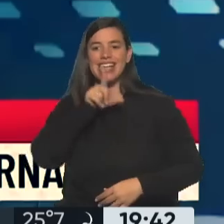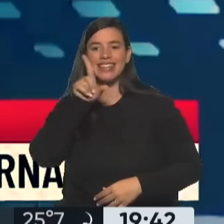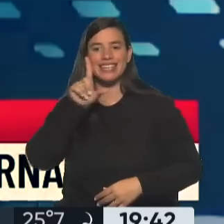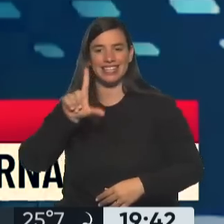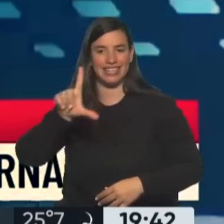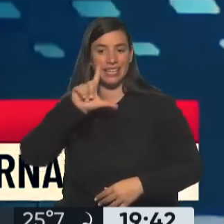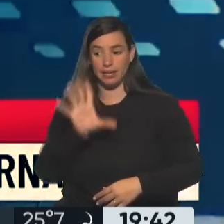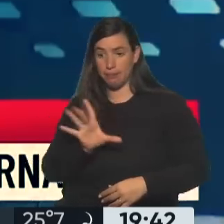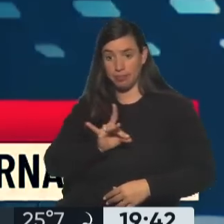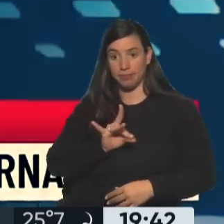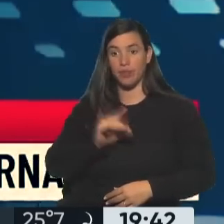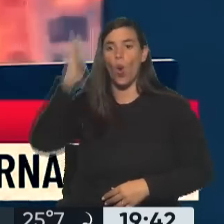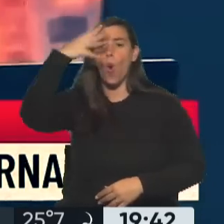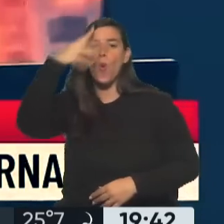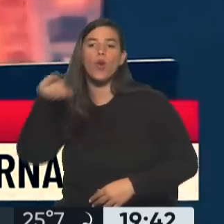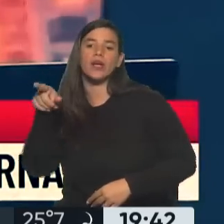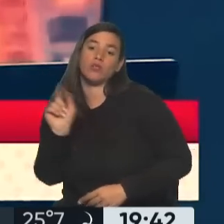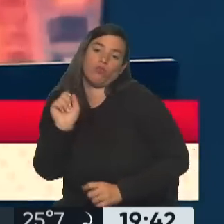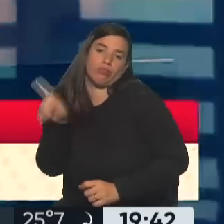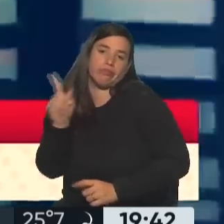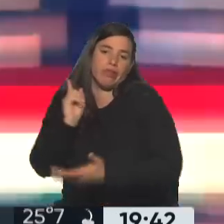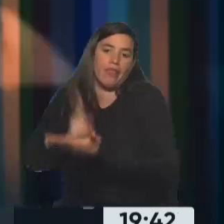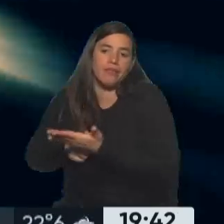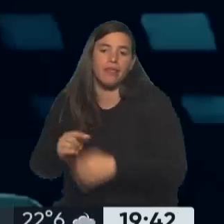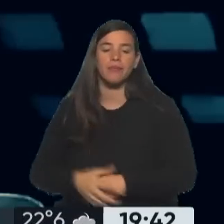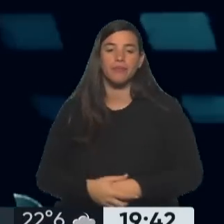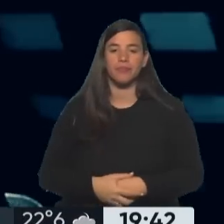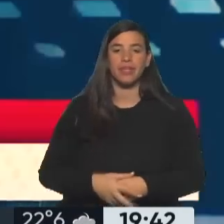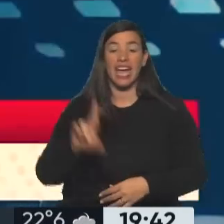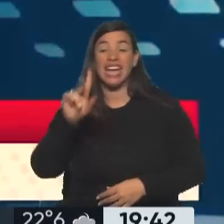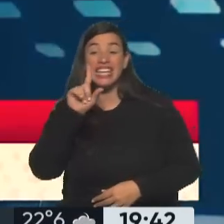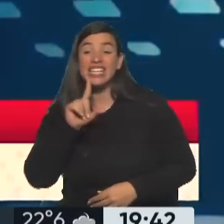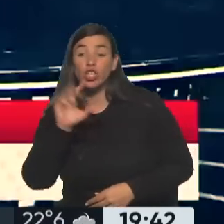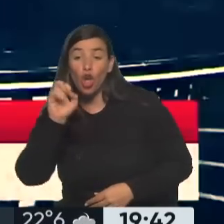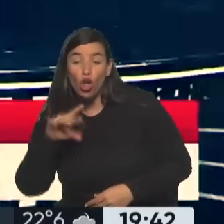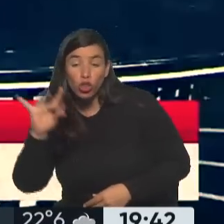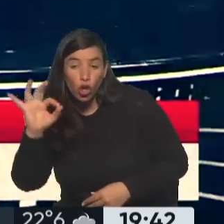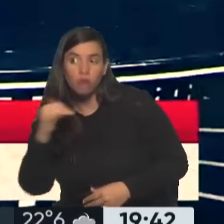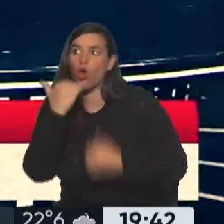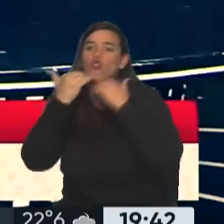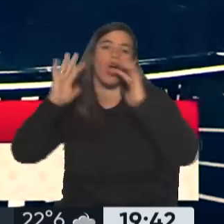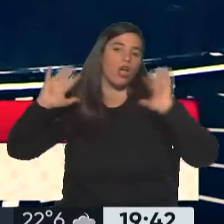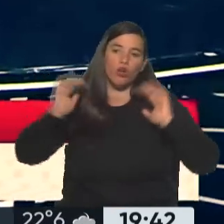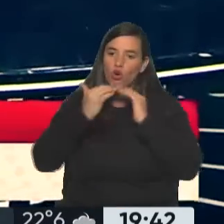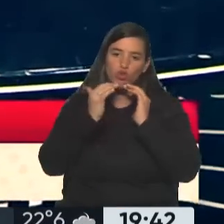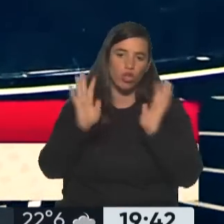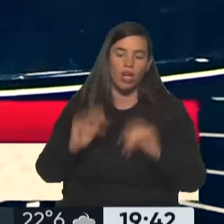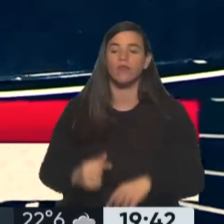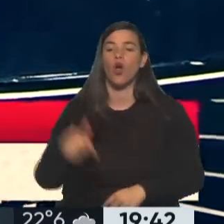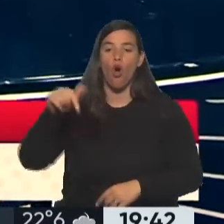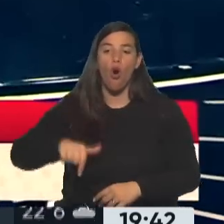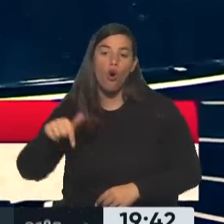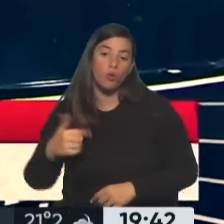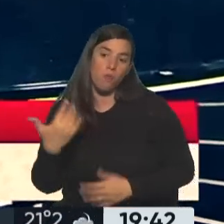Tiene que definir a su candidato. ¿No? ¿Qué ritón? Yo creo que va a ritón. No lo sé, sé. Ella tiene que definir. Hoy tiene tres candidatos a gobernador más